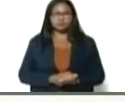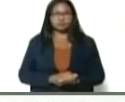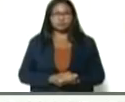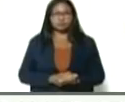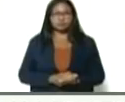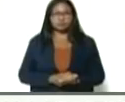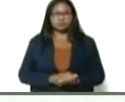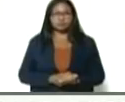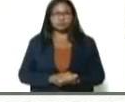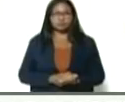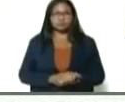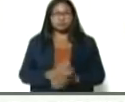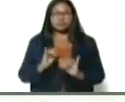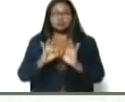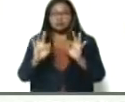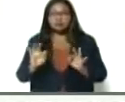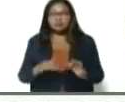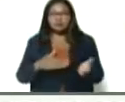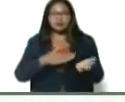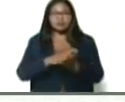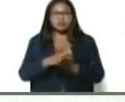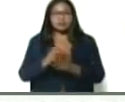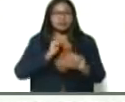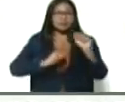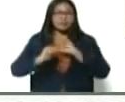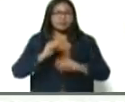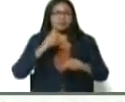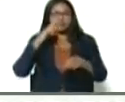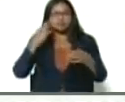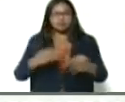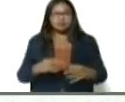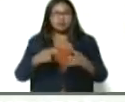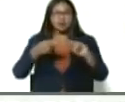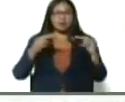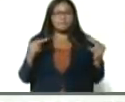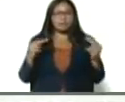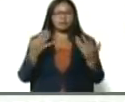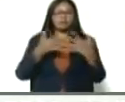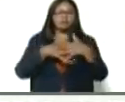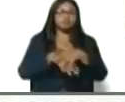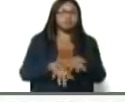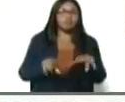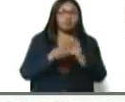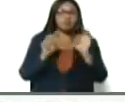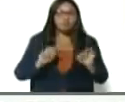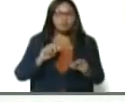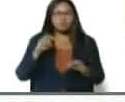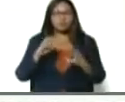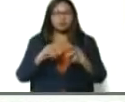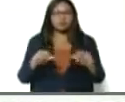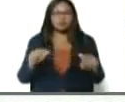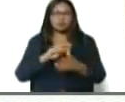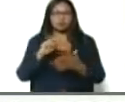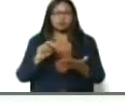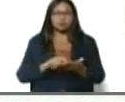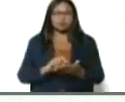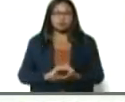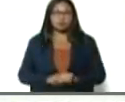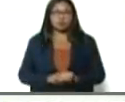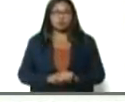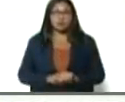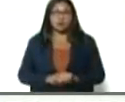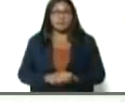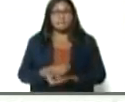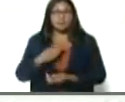y garantizar la defensa, la seguridad y la paz integral de todo el territorio nacional. Gran misión,